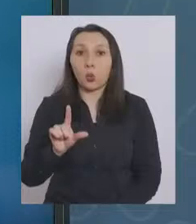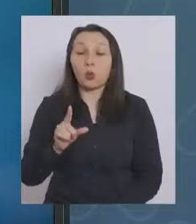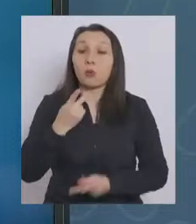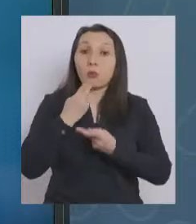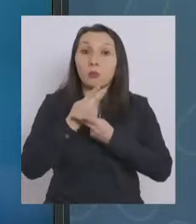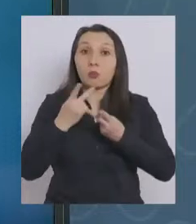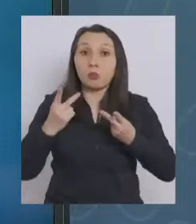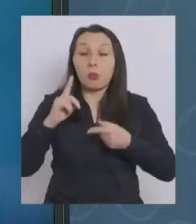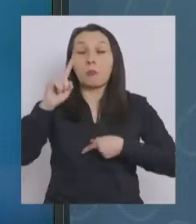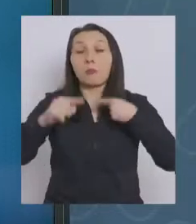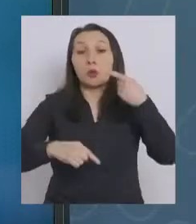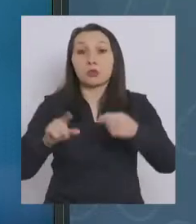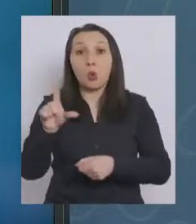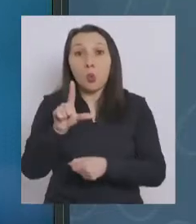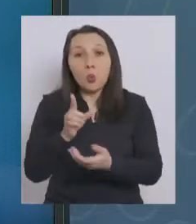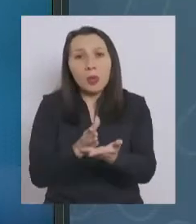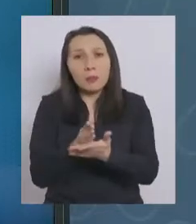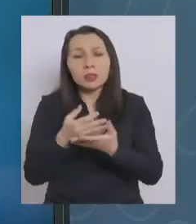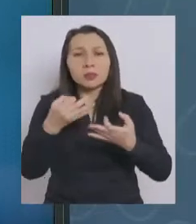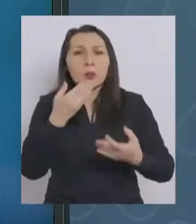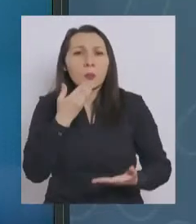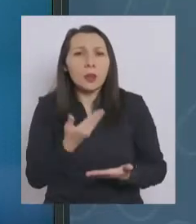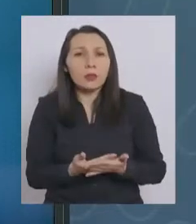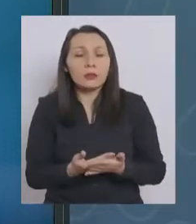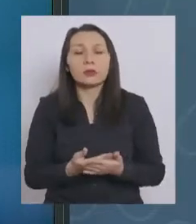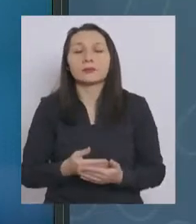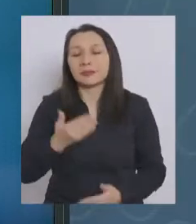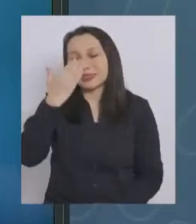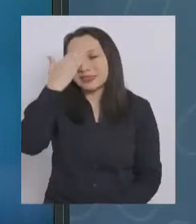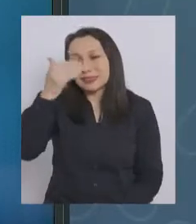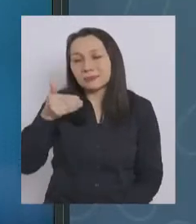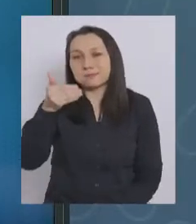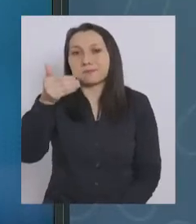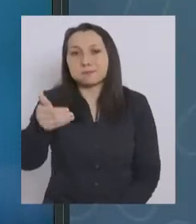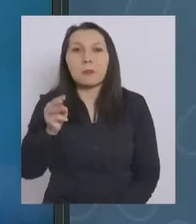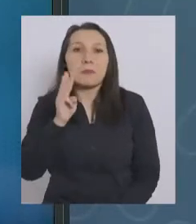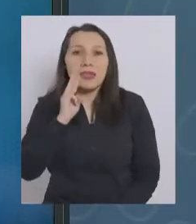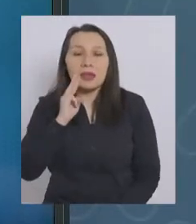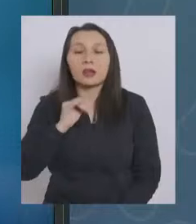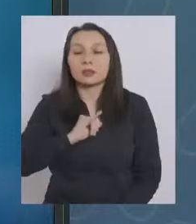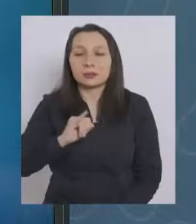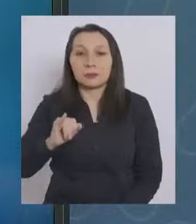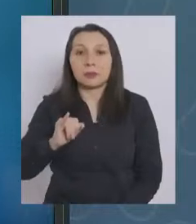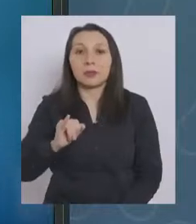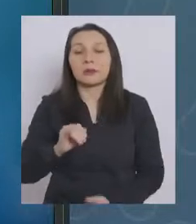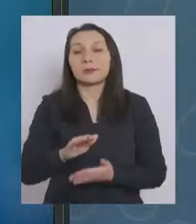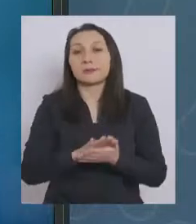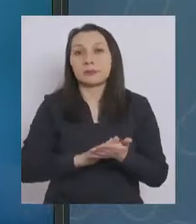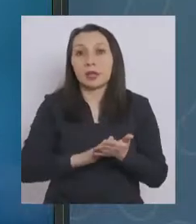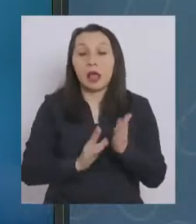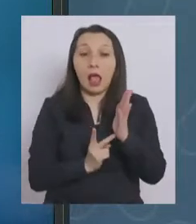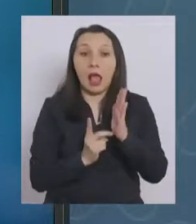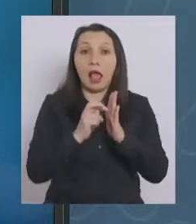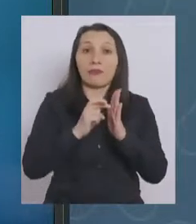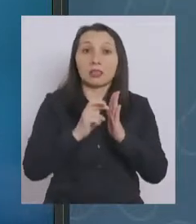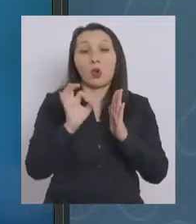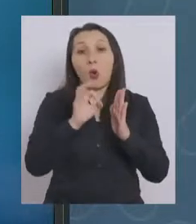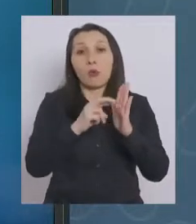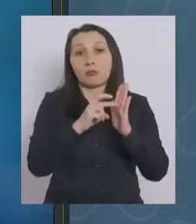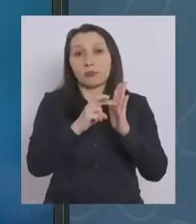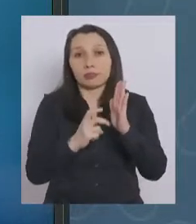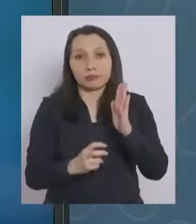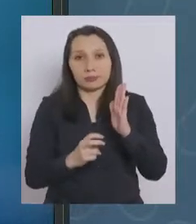que se anuncia el día lunes va a comenzar a regir el día miércoles siguiente. Sea esto avances o